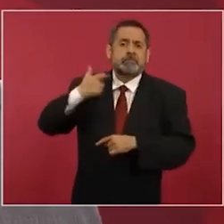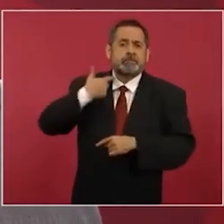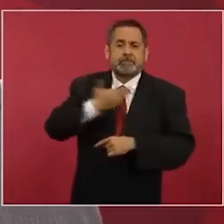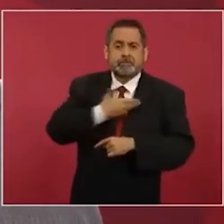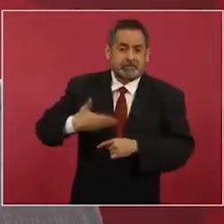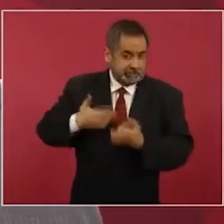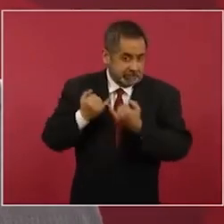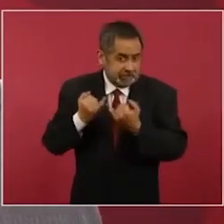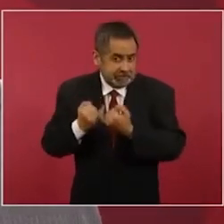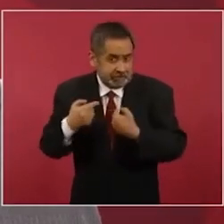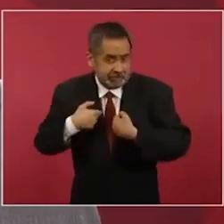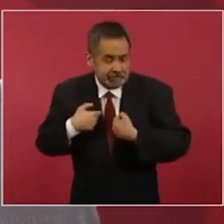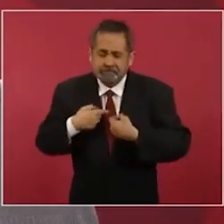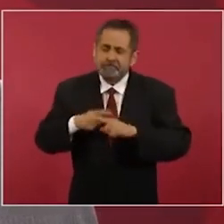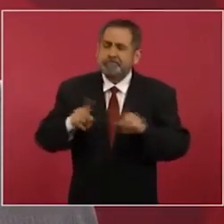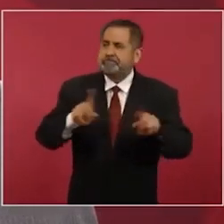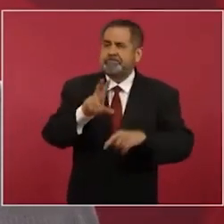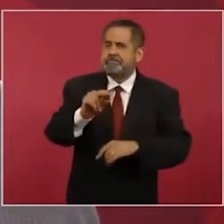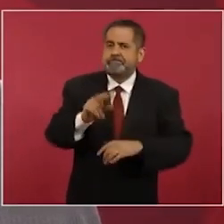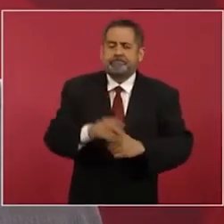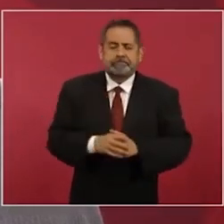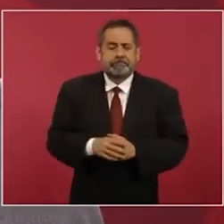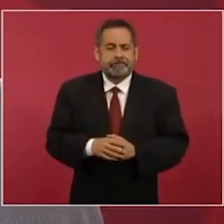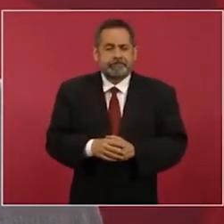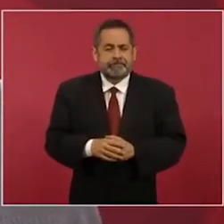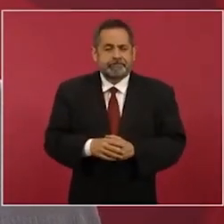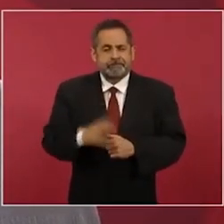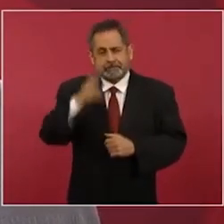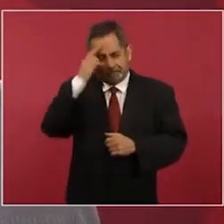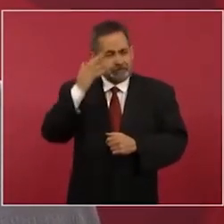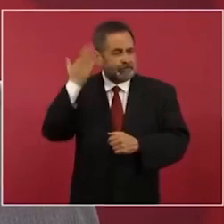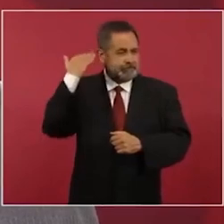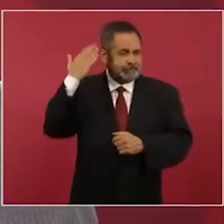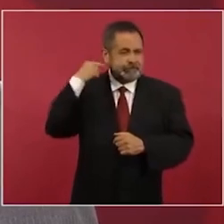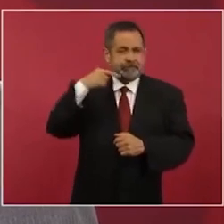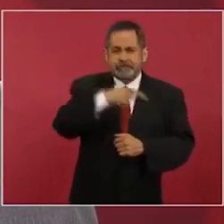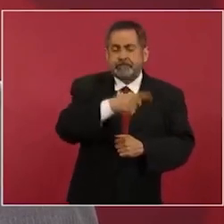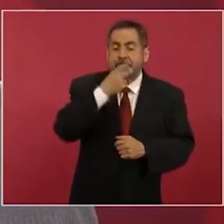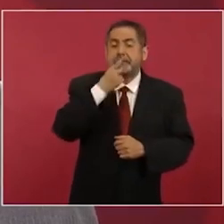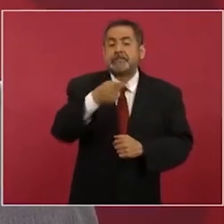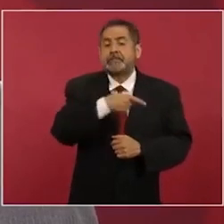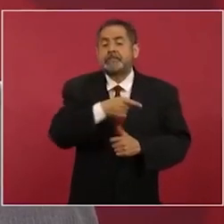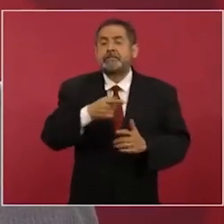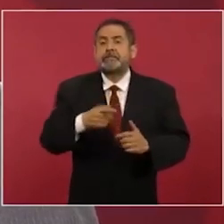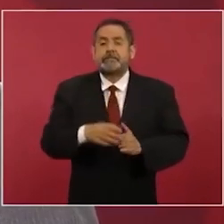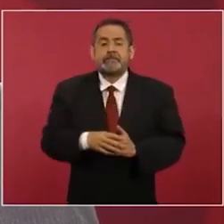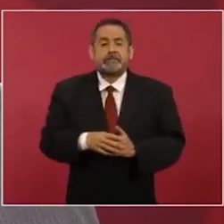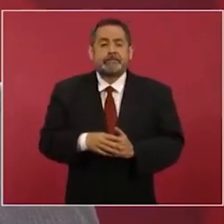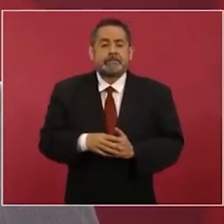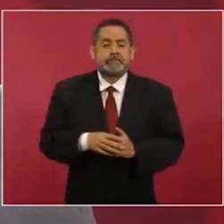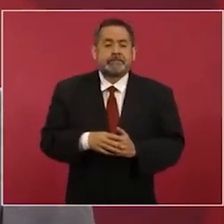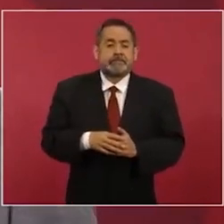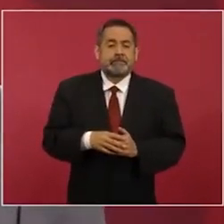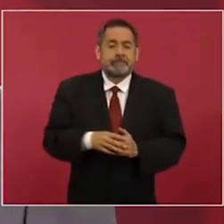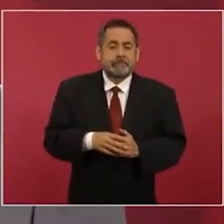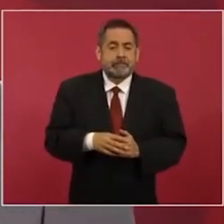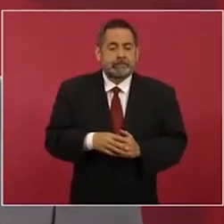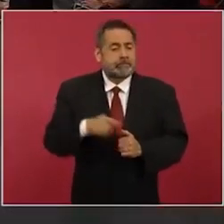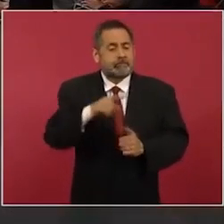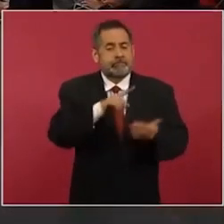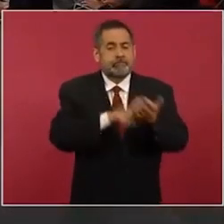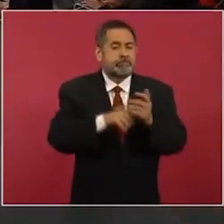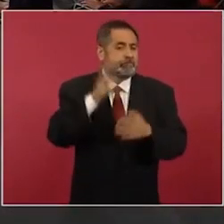Sacaron de que iba a vender la W,